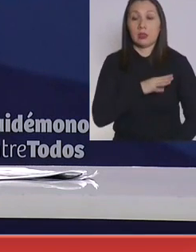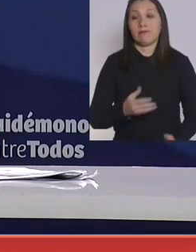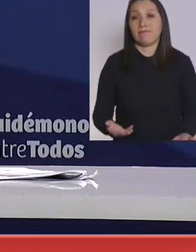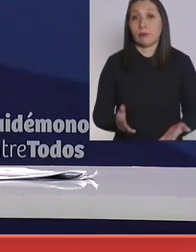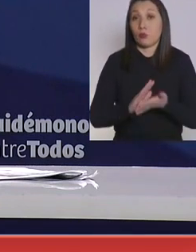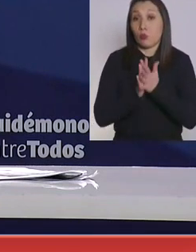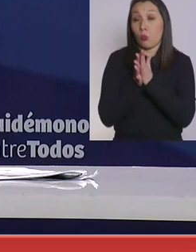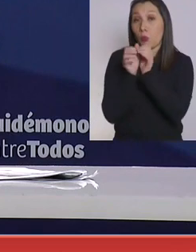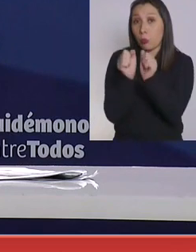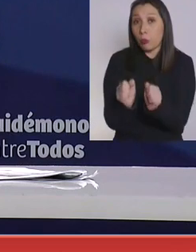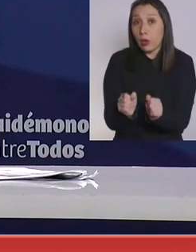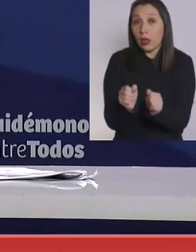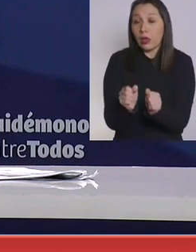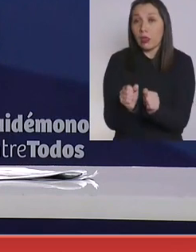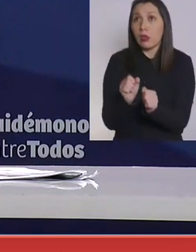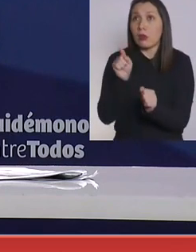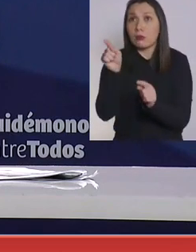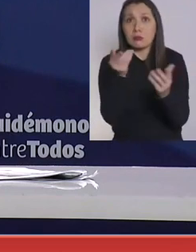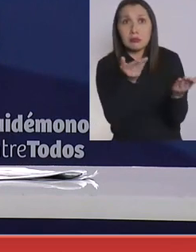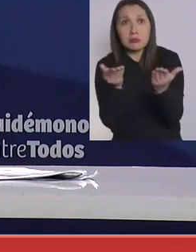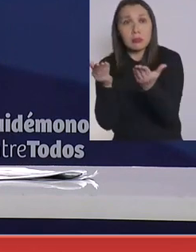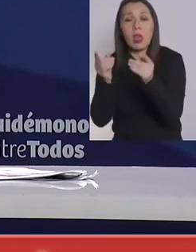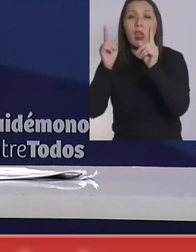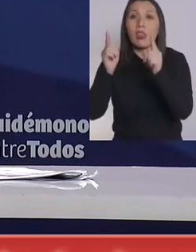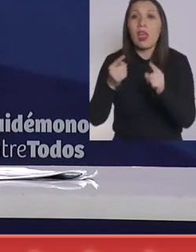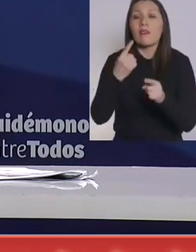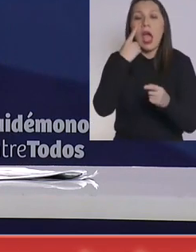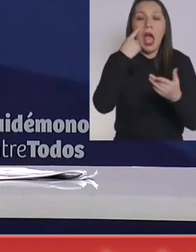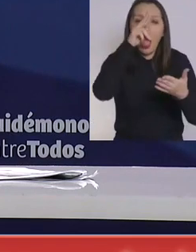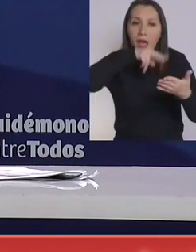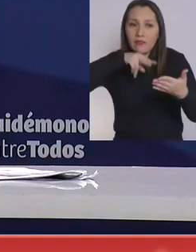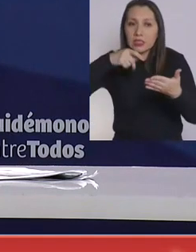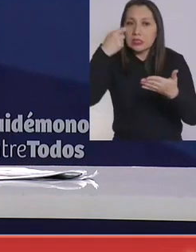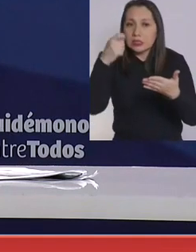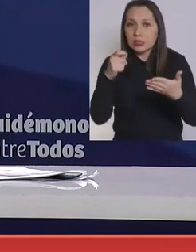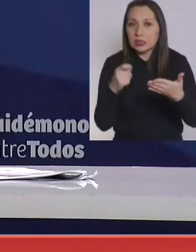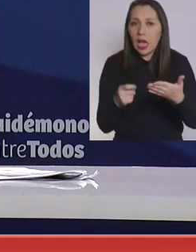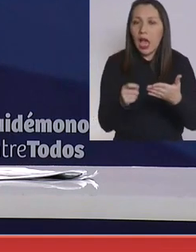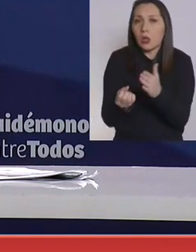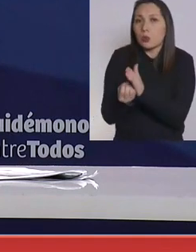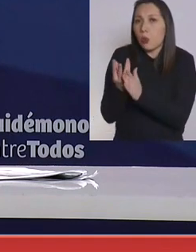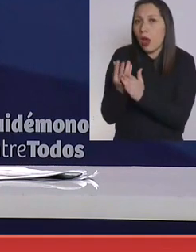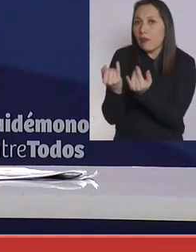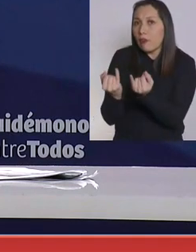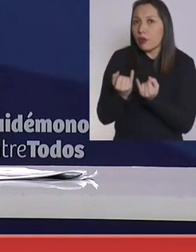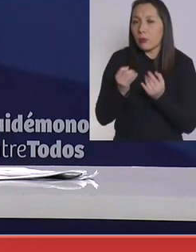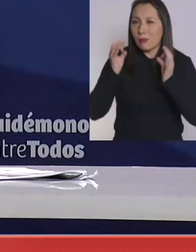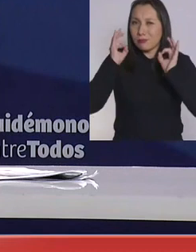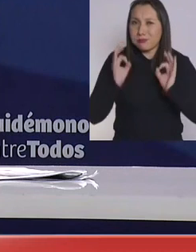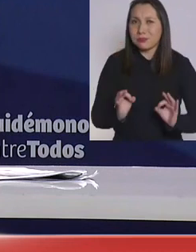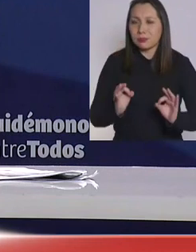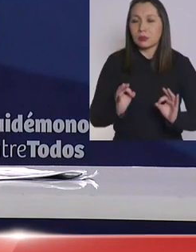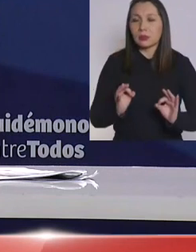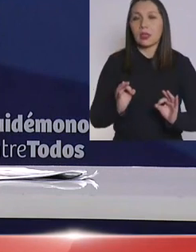posibilidad tiene que ser revisada, actualizada y